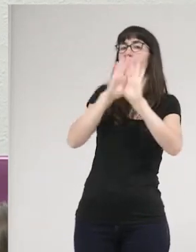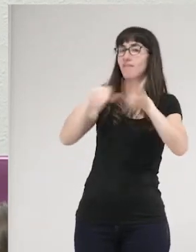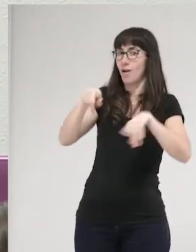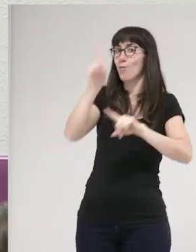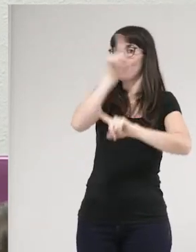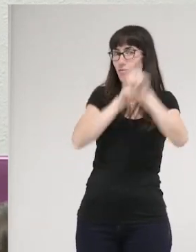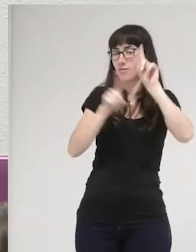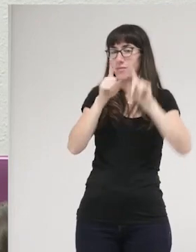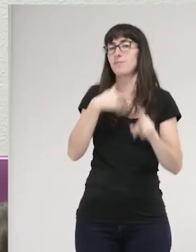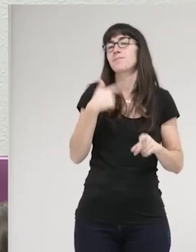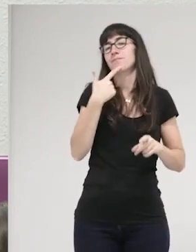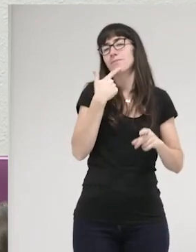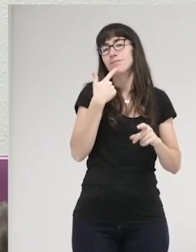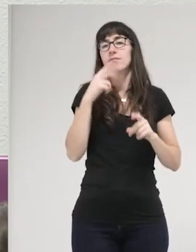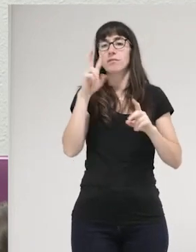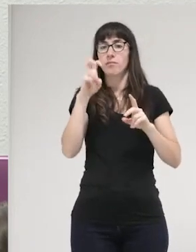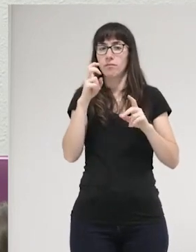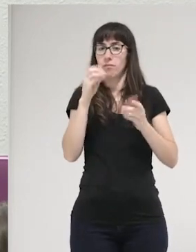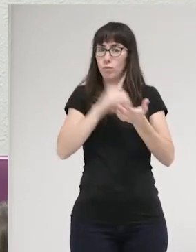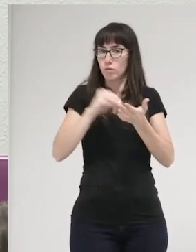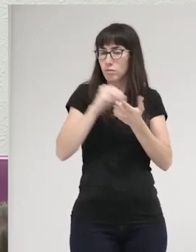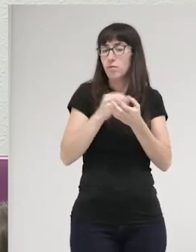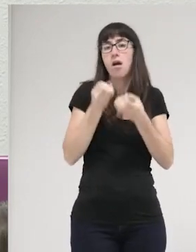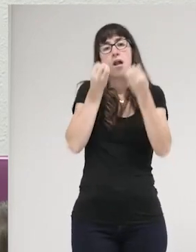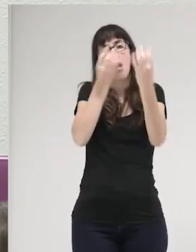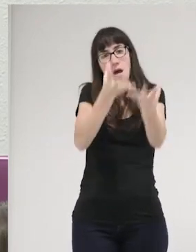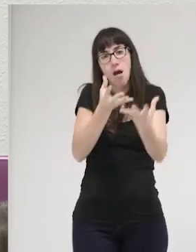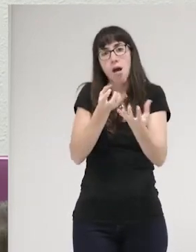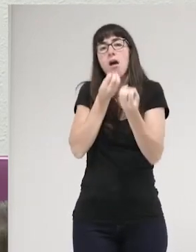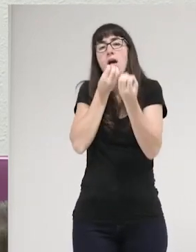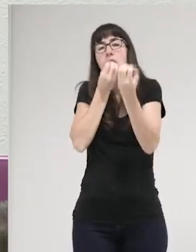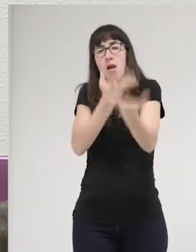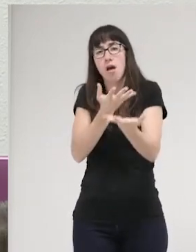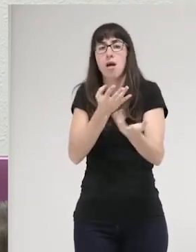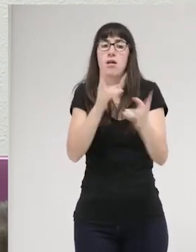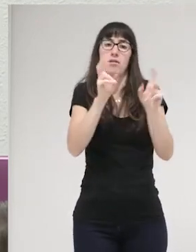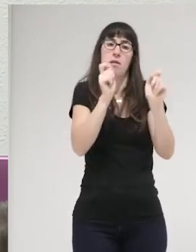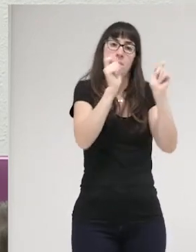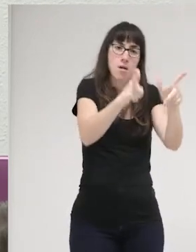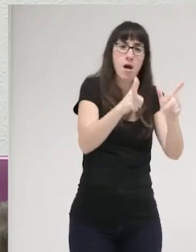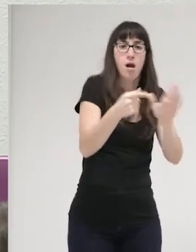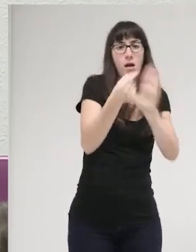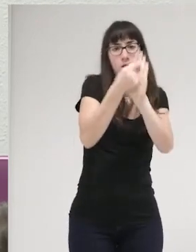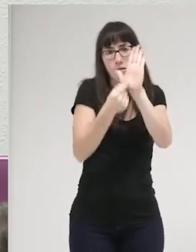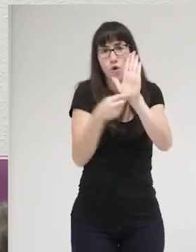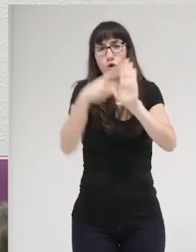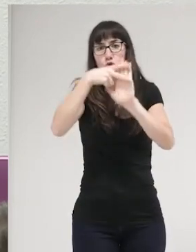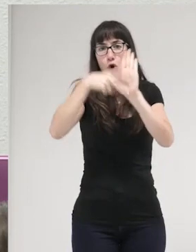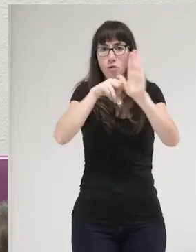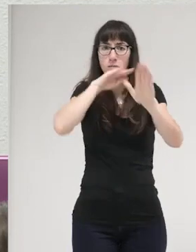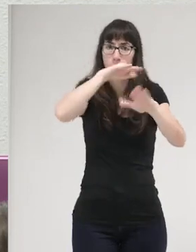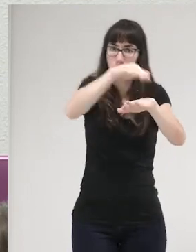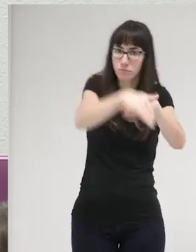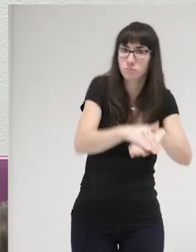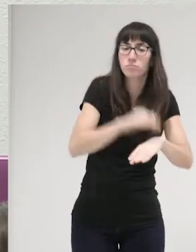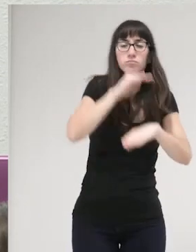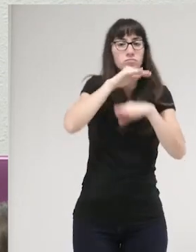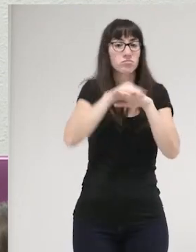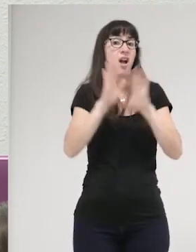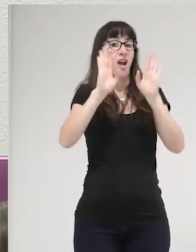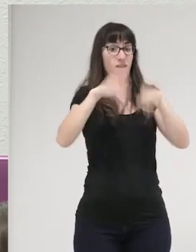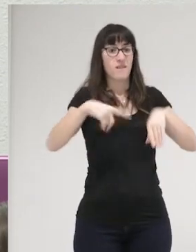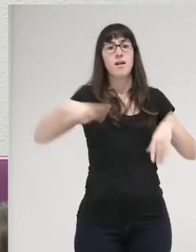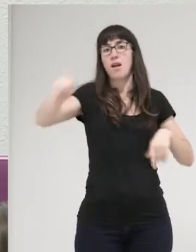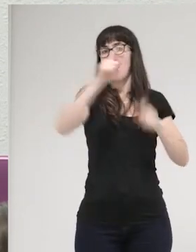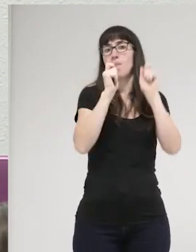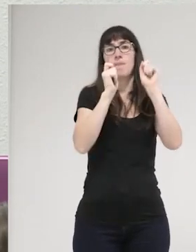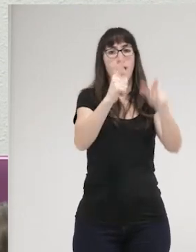se vierten sobre las mujeres a esas atribuciones normativas y sobre las víctimas en esta asimilación entre mujer y víctima son